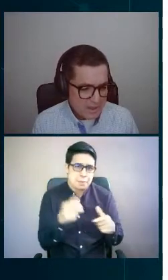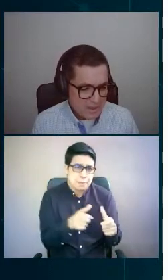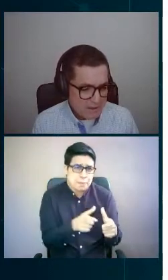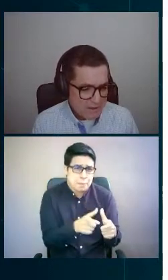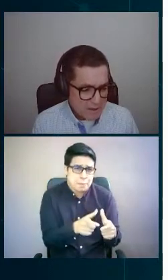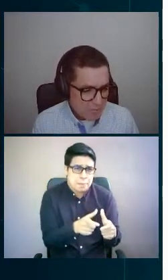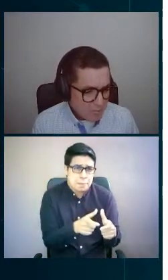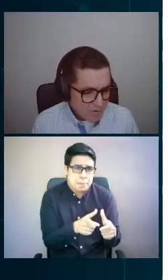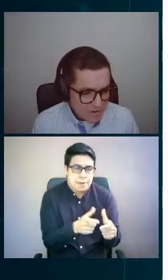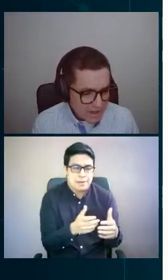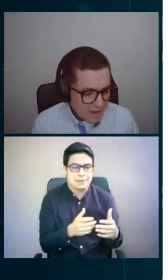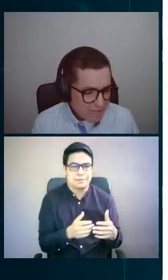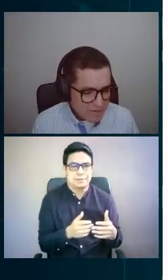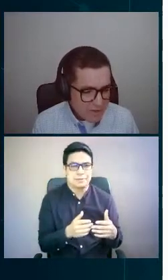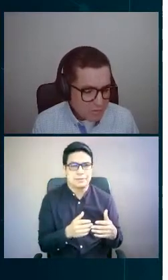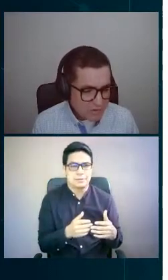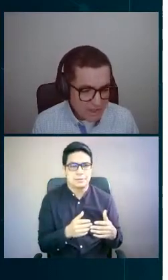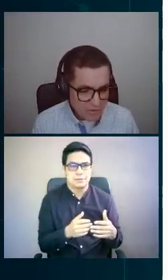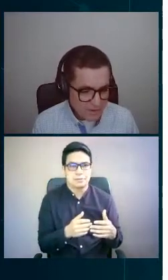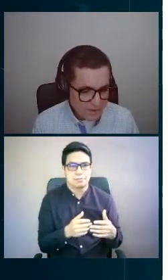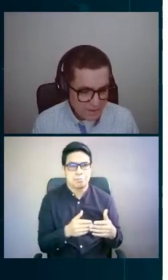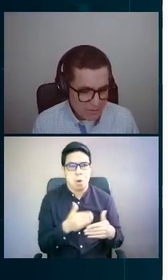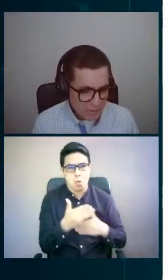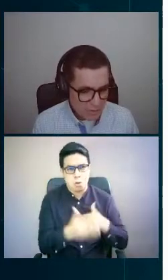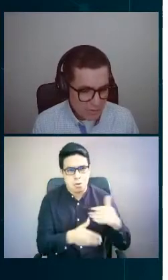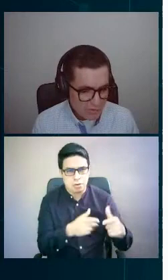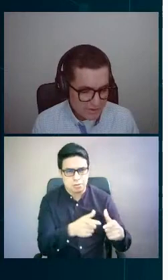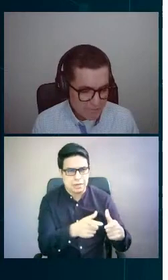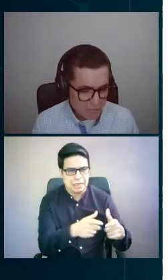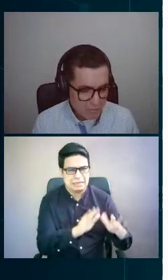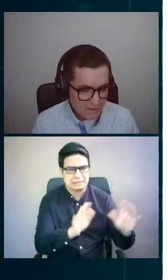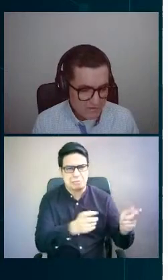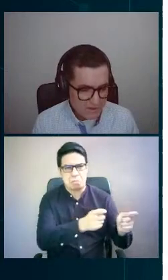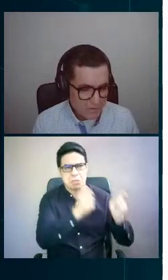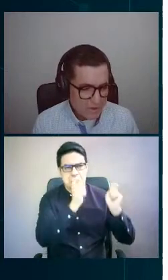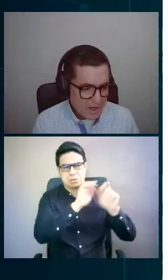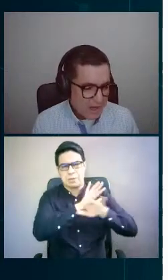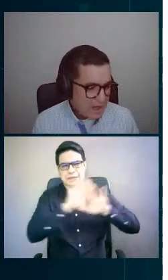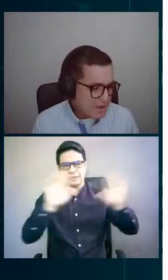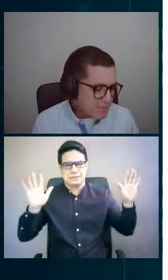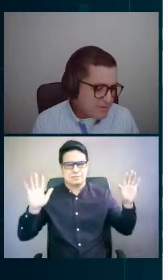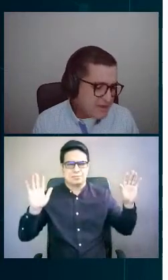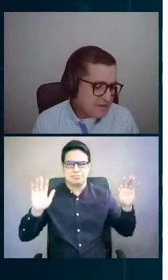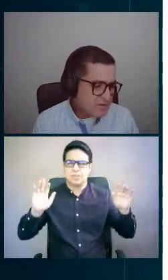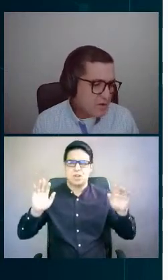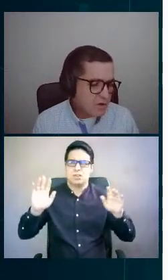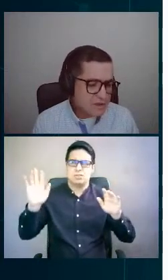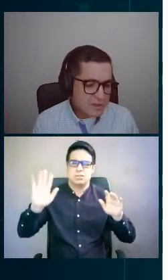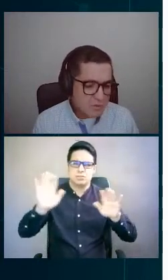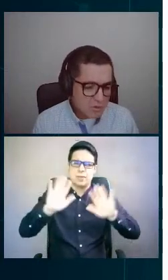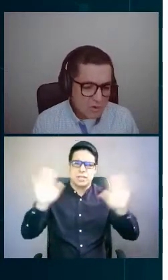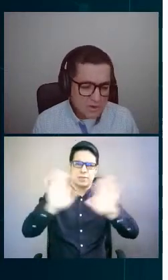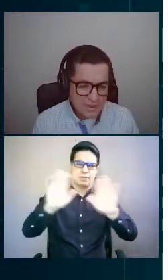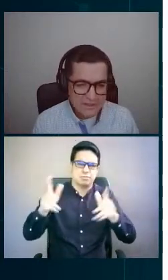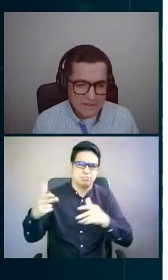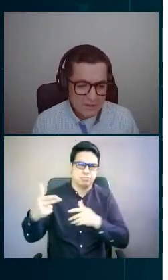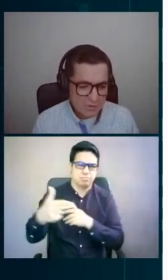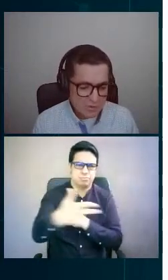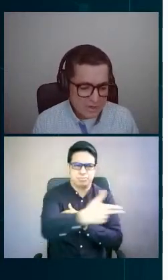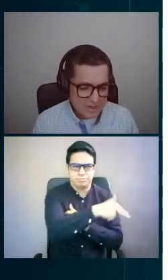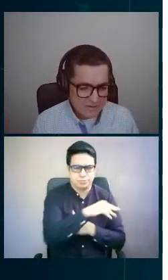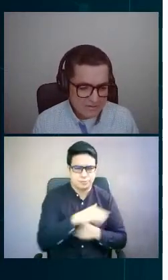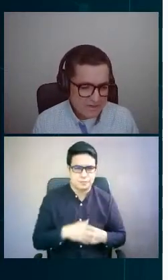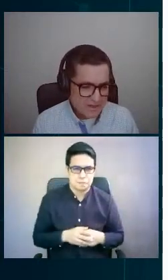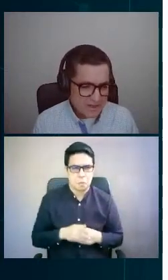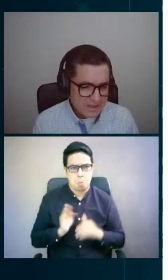pues que ya fue desmontado y que no lo seguimos utilizando. La investigación continuó en